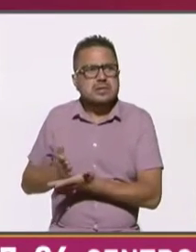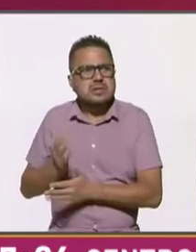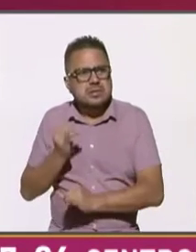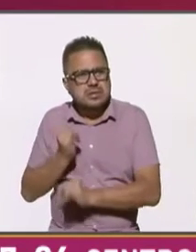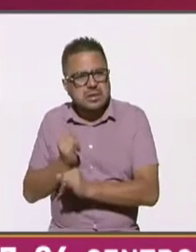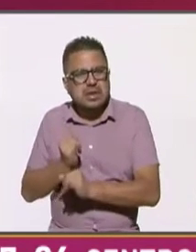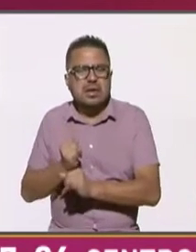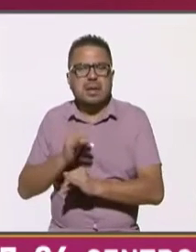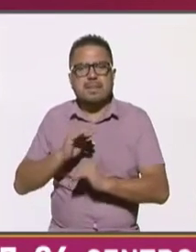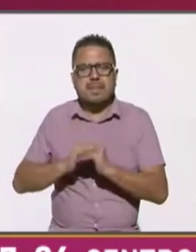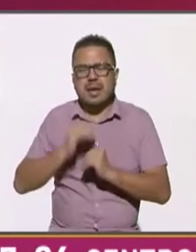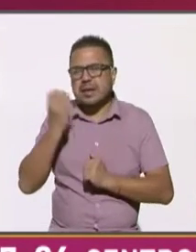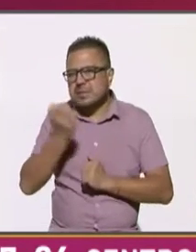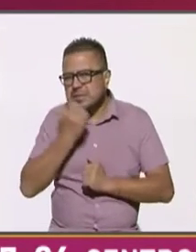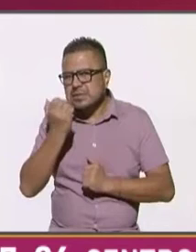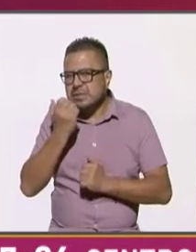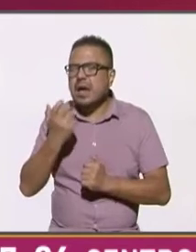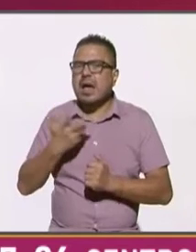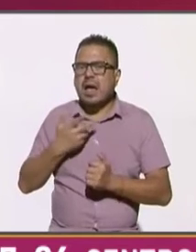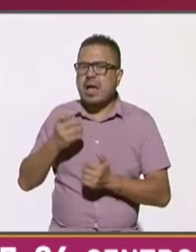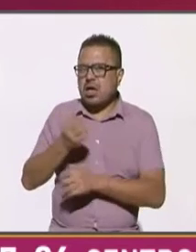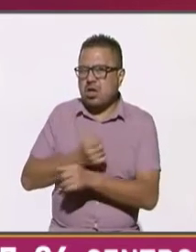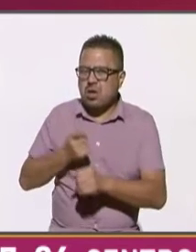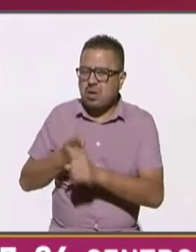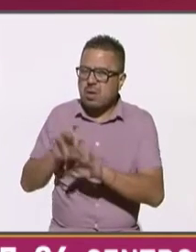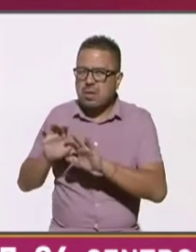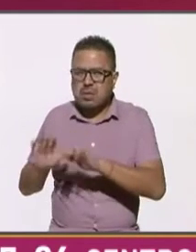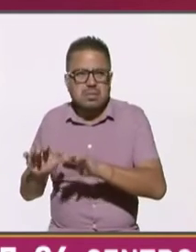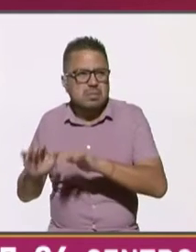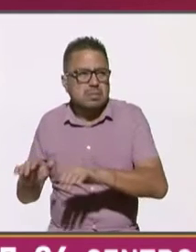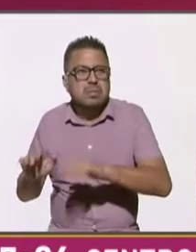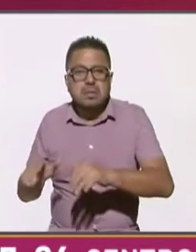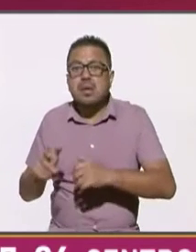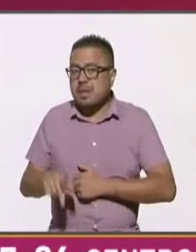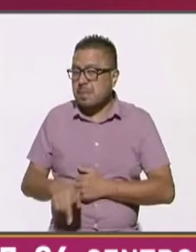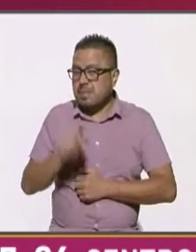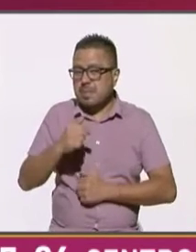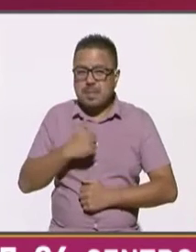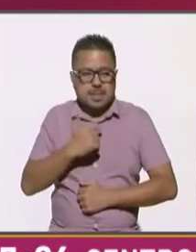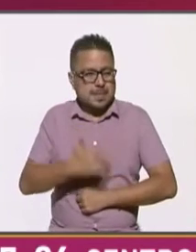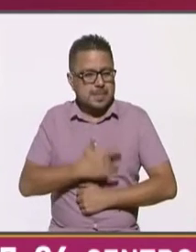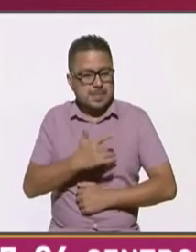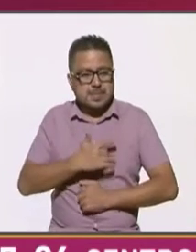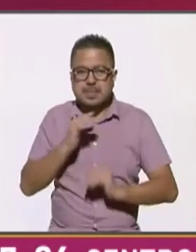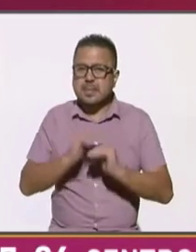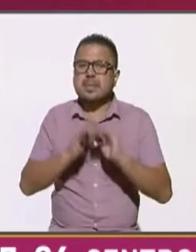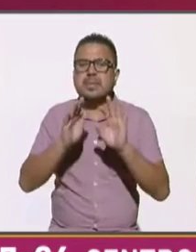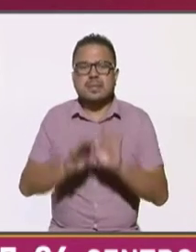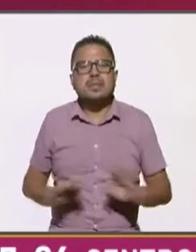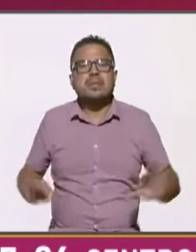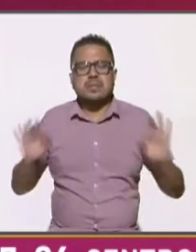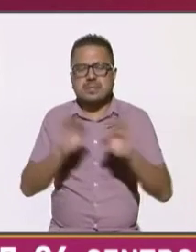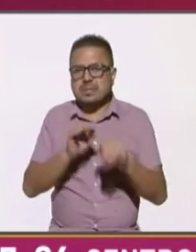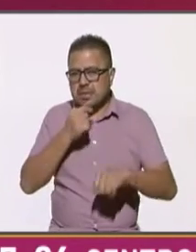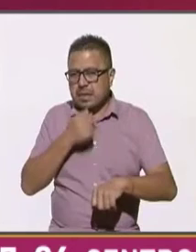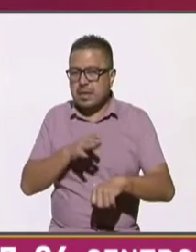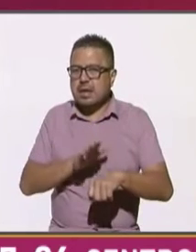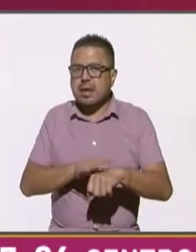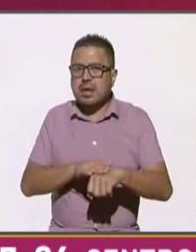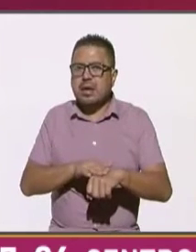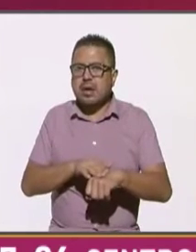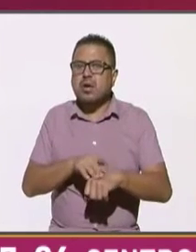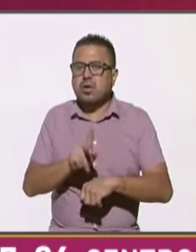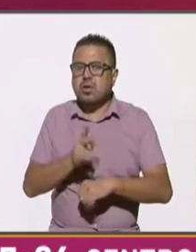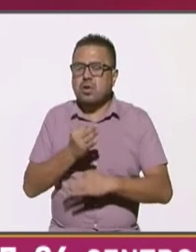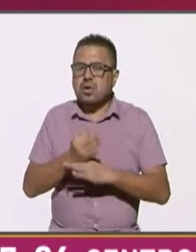escolarizado en fin pero me parece como como muy importante reportar cómo está de hecho